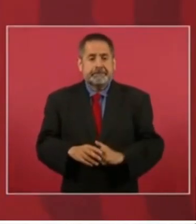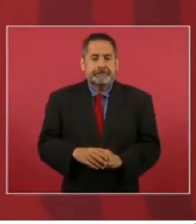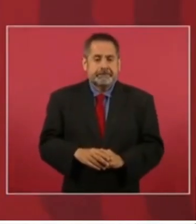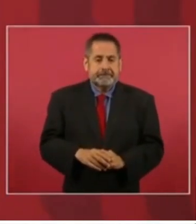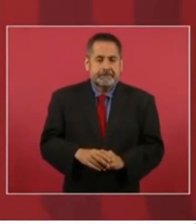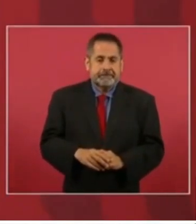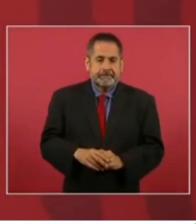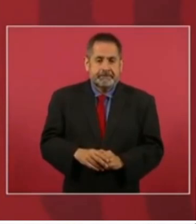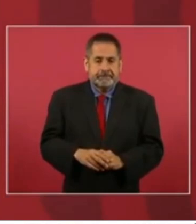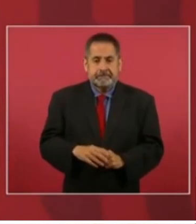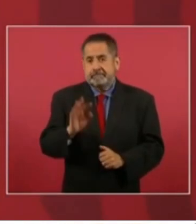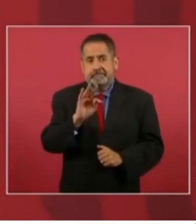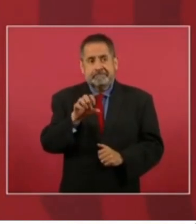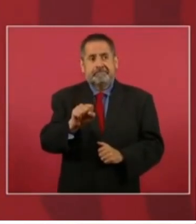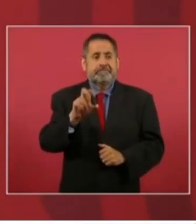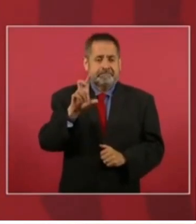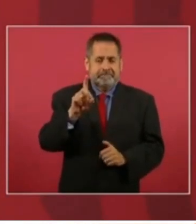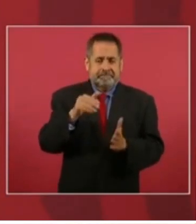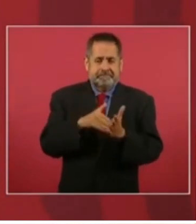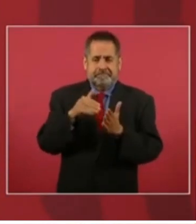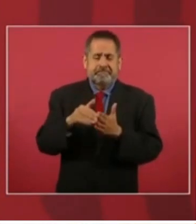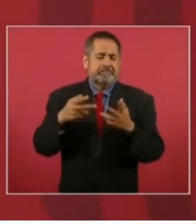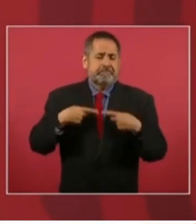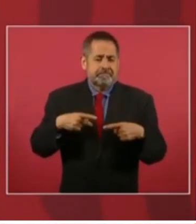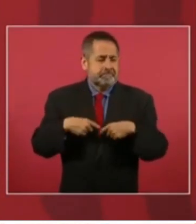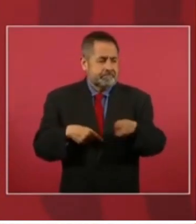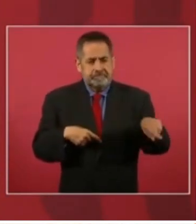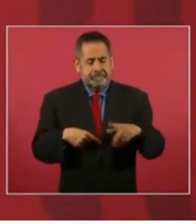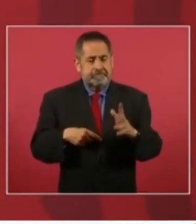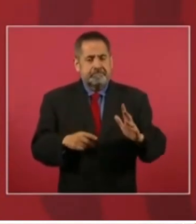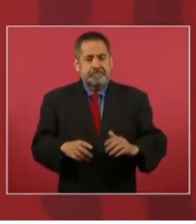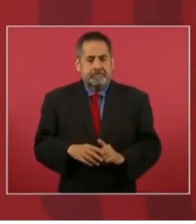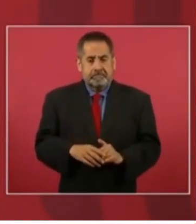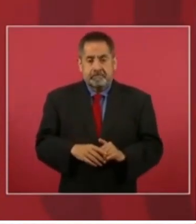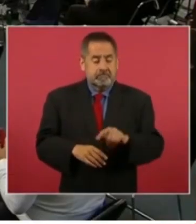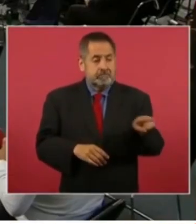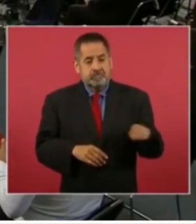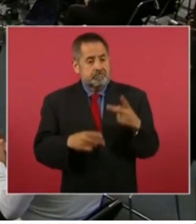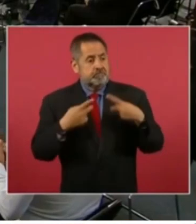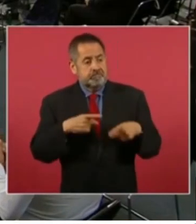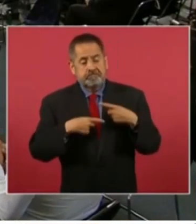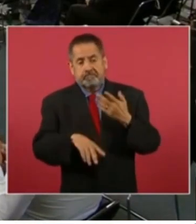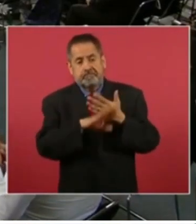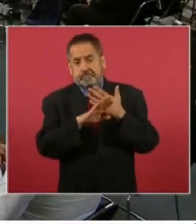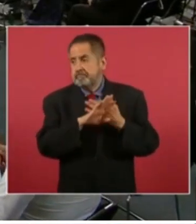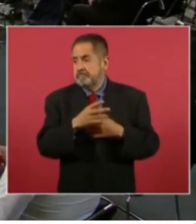A lo mejor 30 millones de personas.